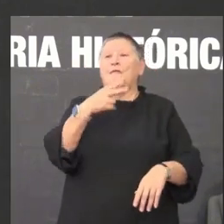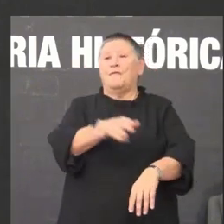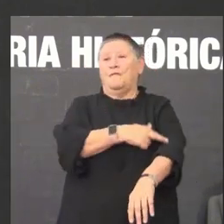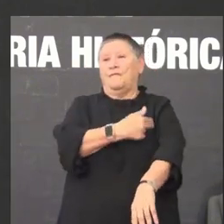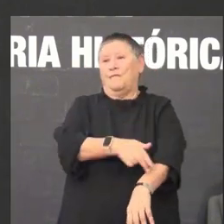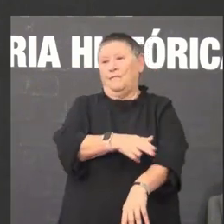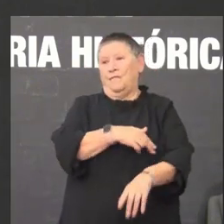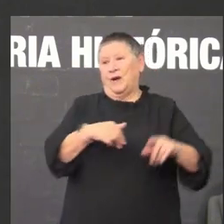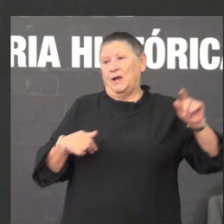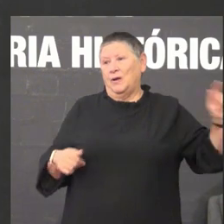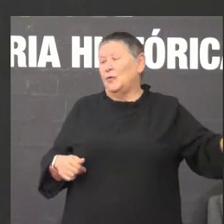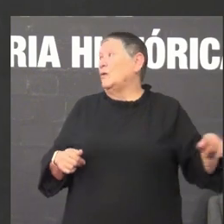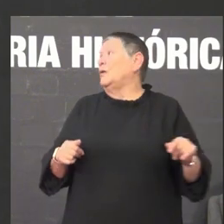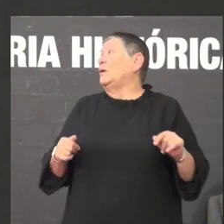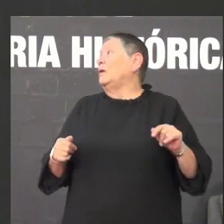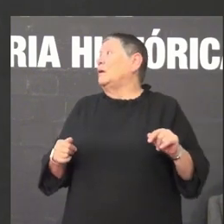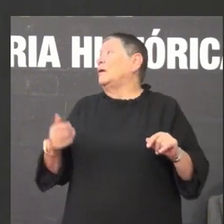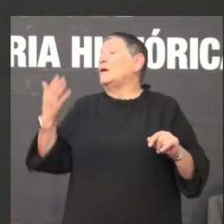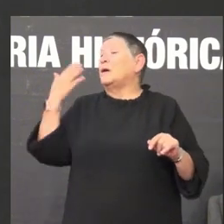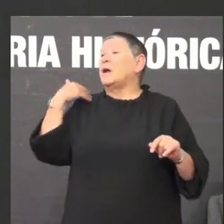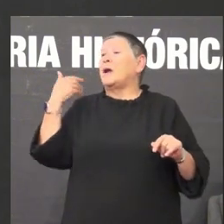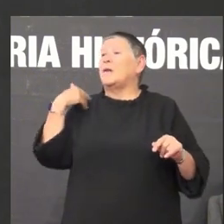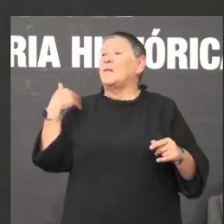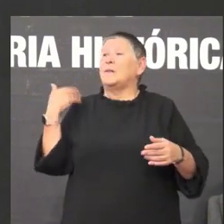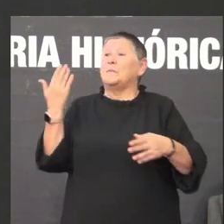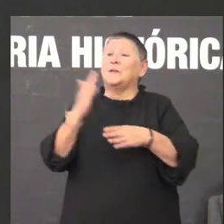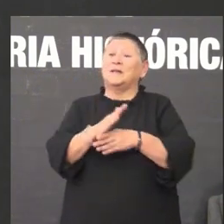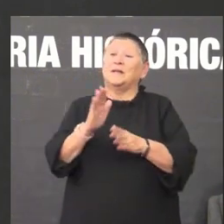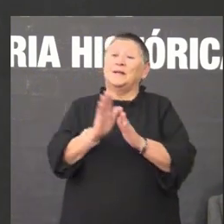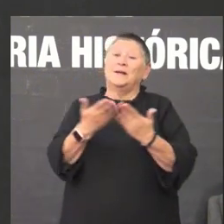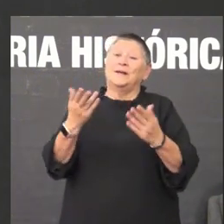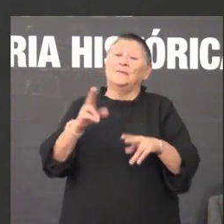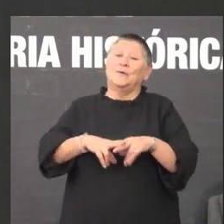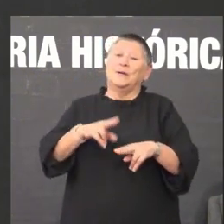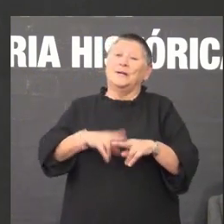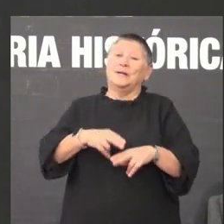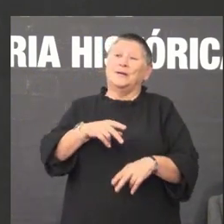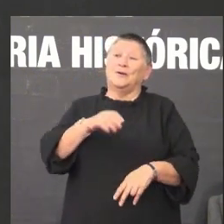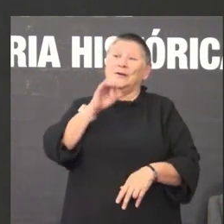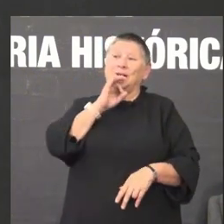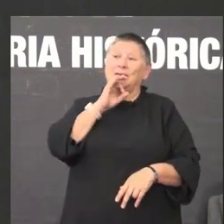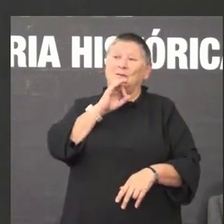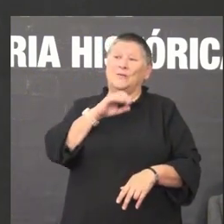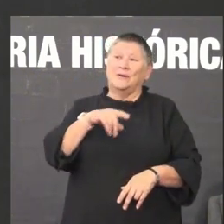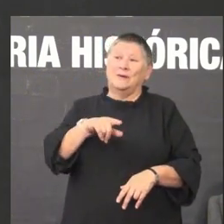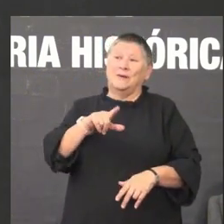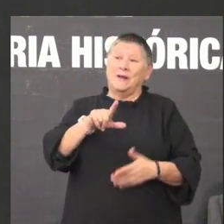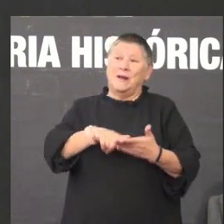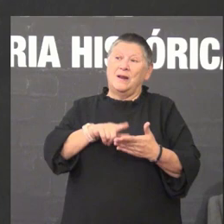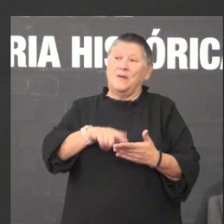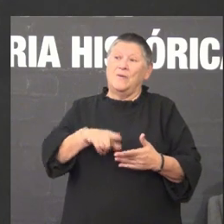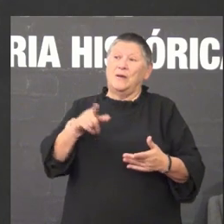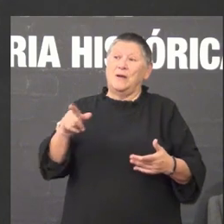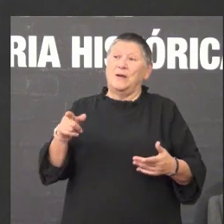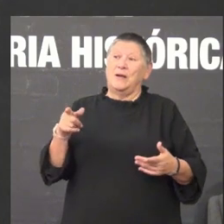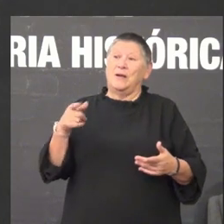mas foi o tamén cando presentamos o libro negro da lingua galega no verán pasado fixamos aí algúnas persoas estábades fixamos aí unha cadea